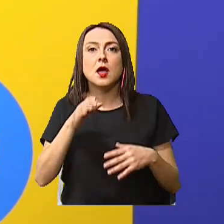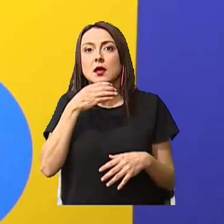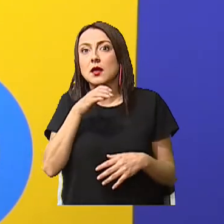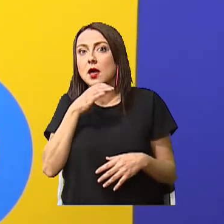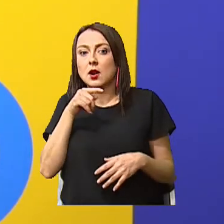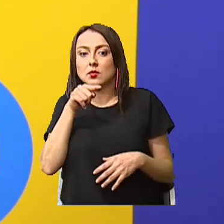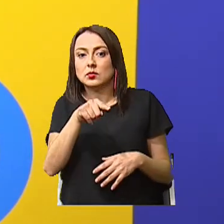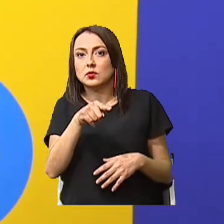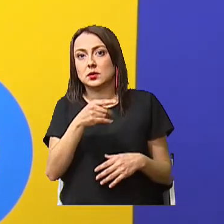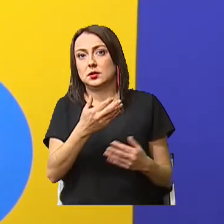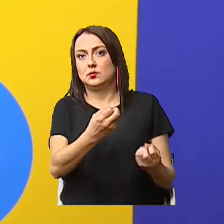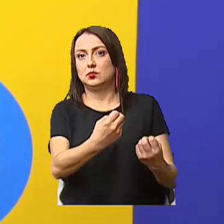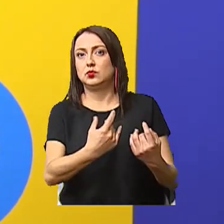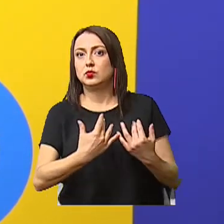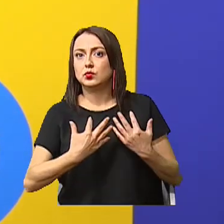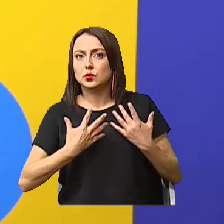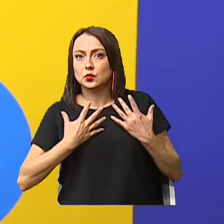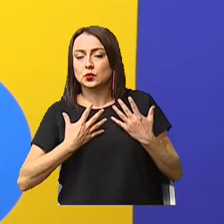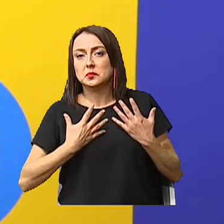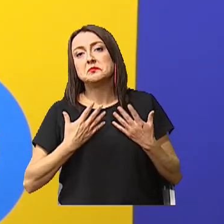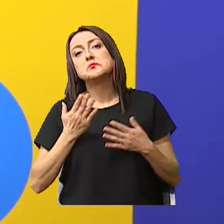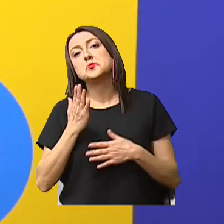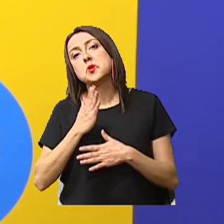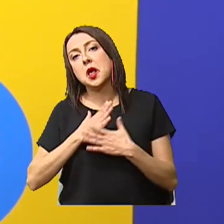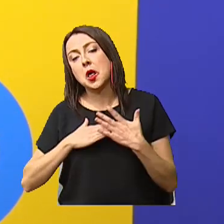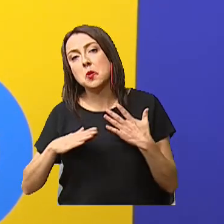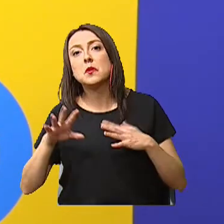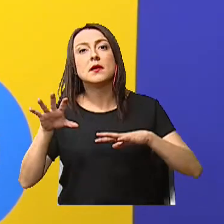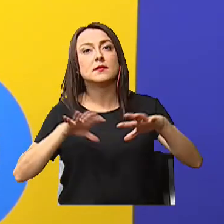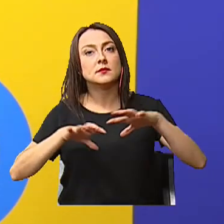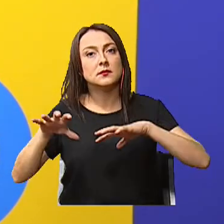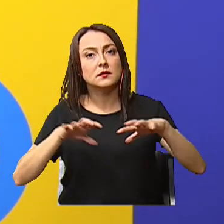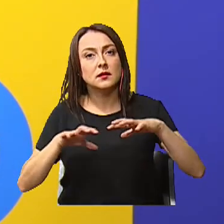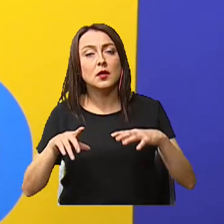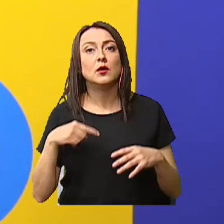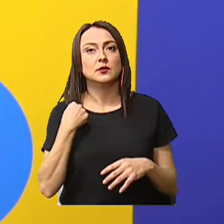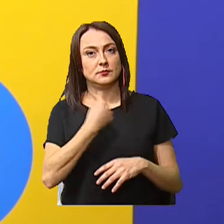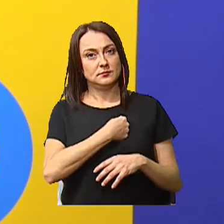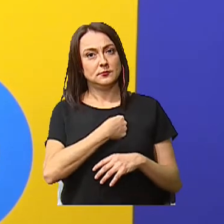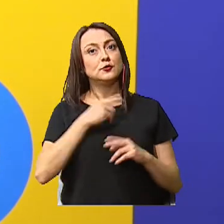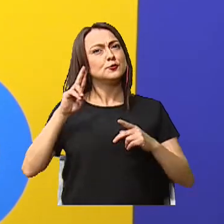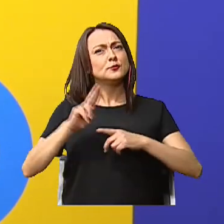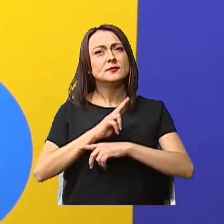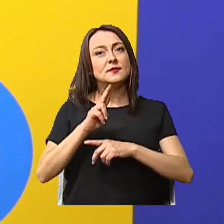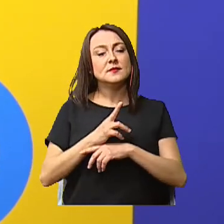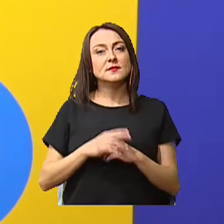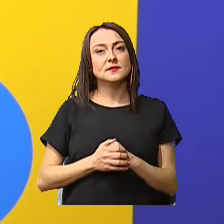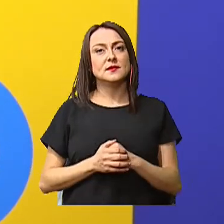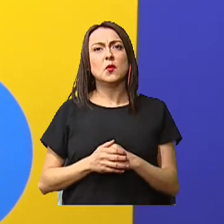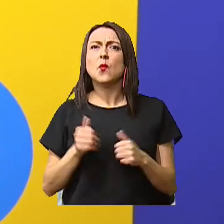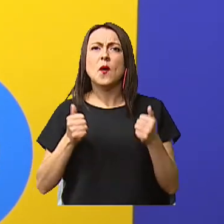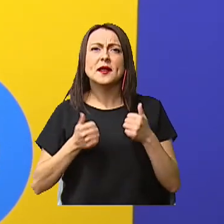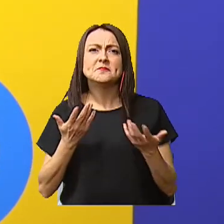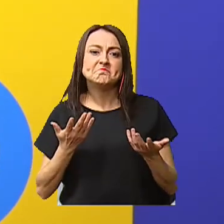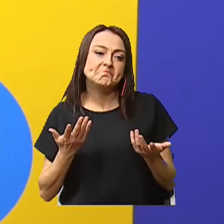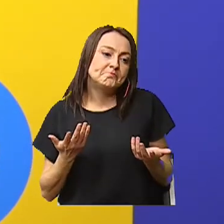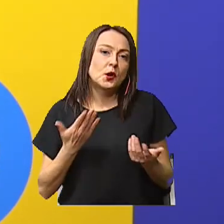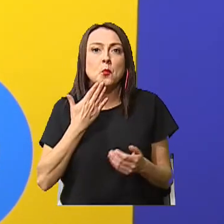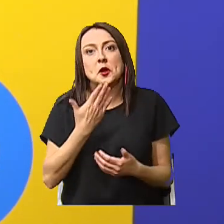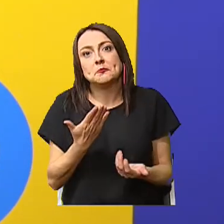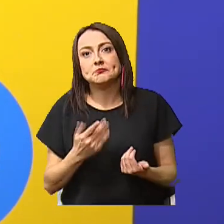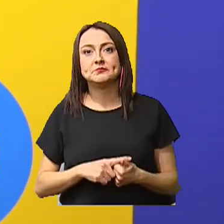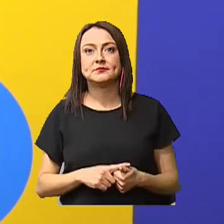que este produce Algunas de las actividades que nosotras utilizamos Serían cuáles Bueno,